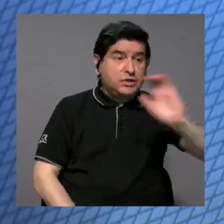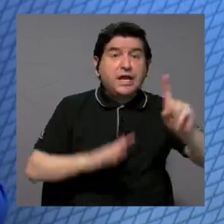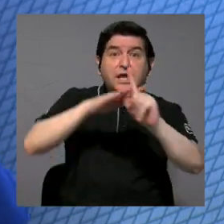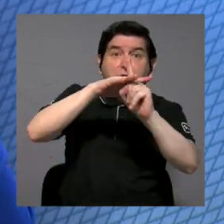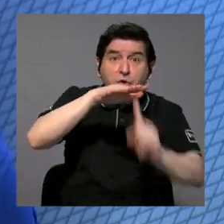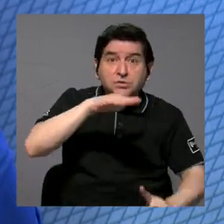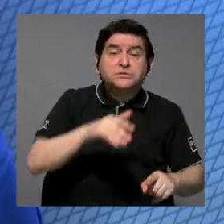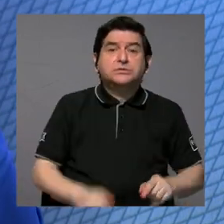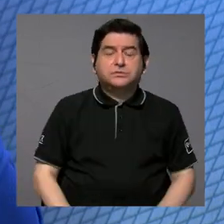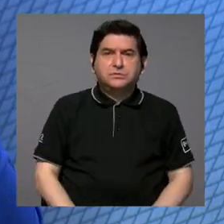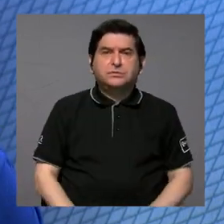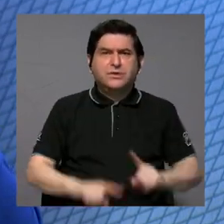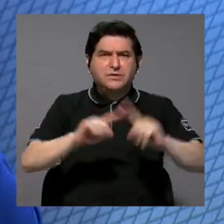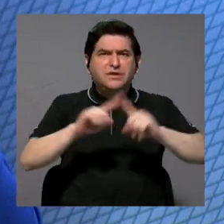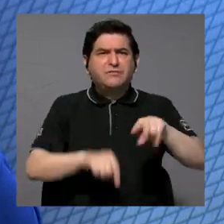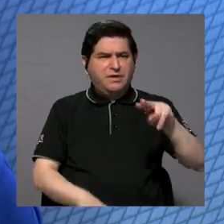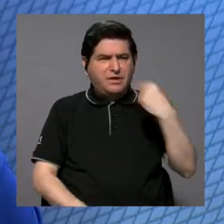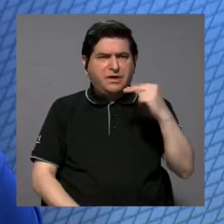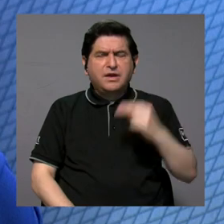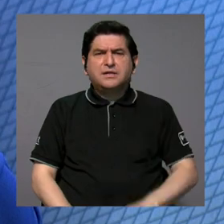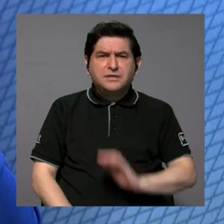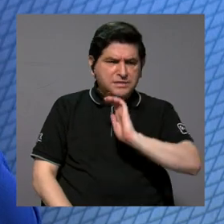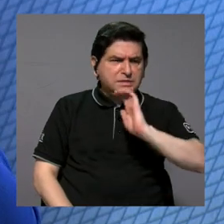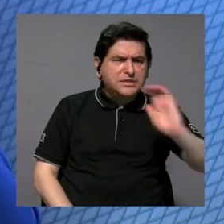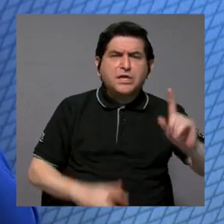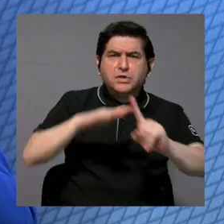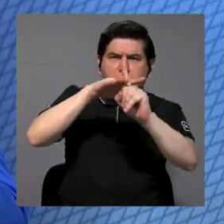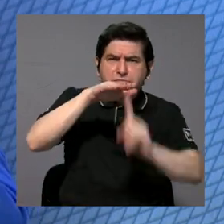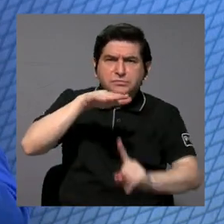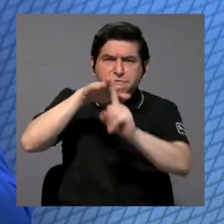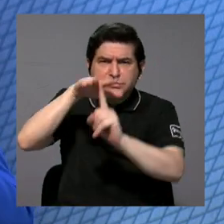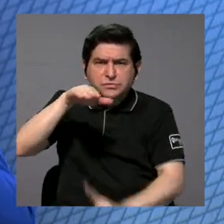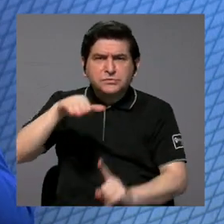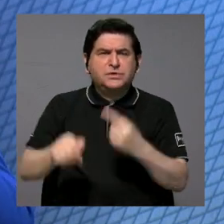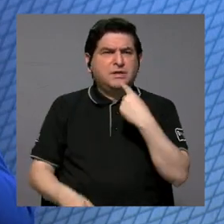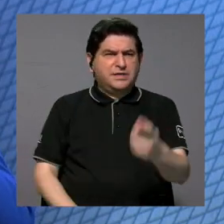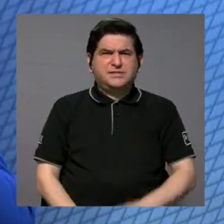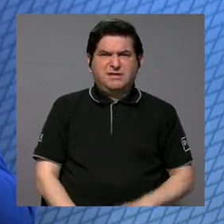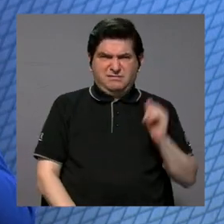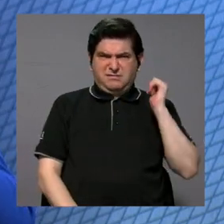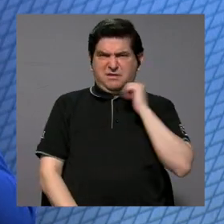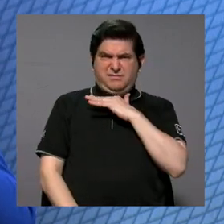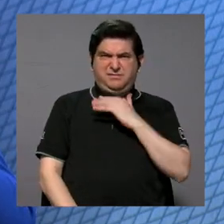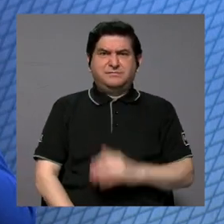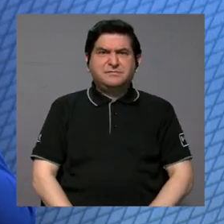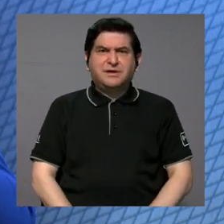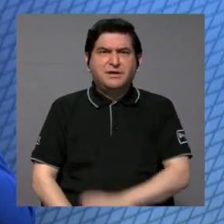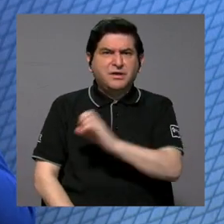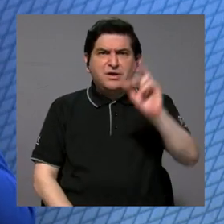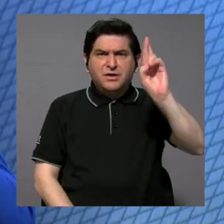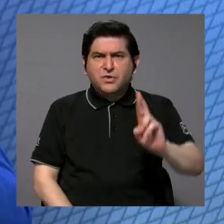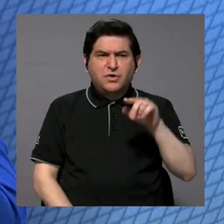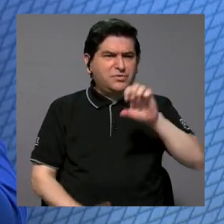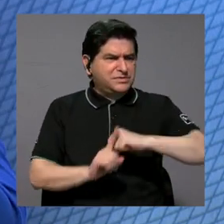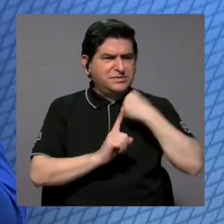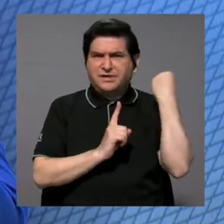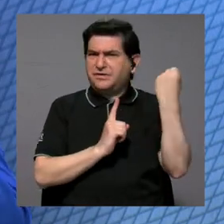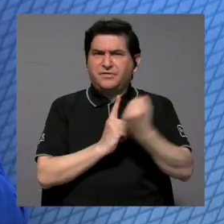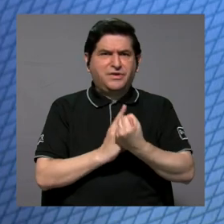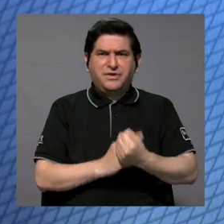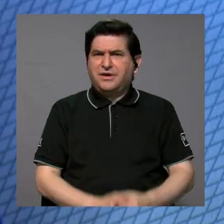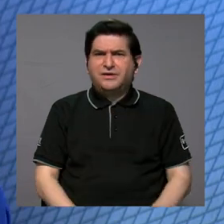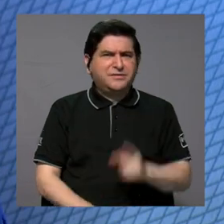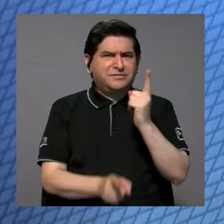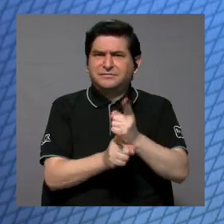Fíjate que empezó a salir una serie de noticias sobre niños desaparecidos y nosotros decíamos, bueno, pero qué raro, que esto es algo que en Costa Rica no debe, no debería